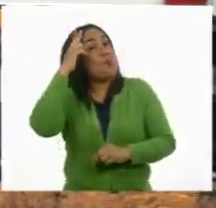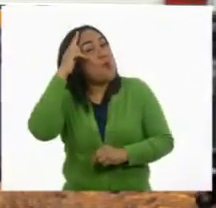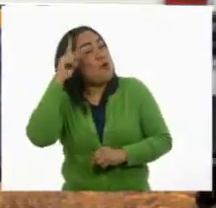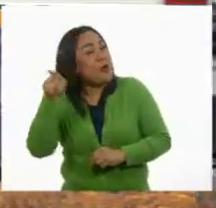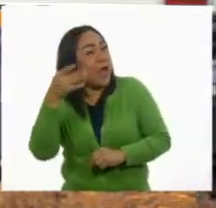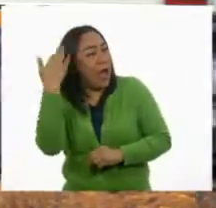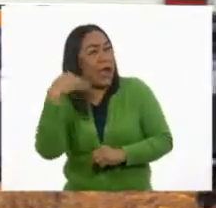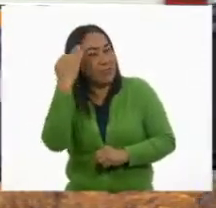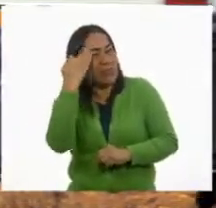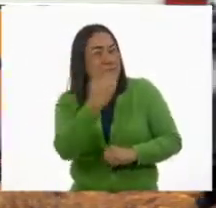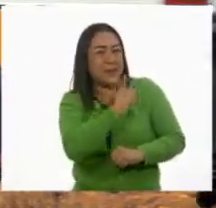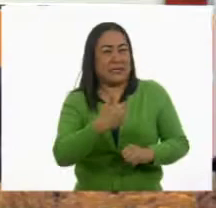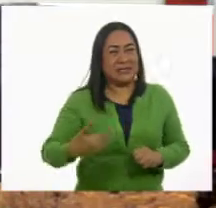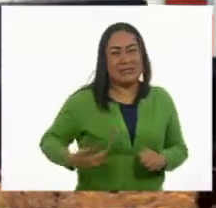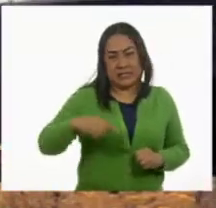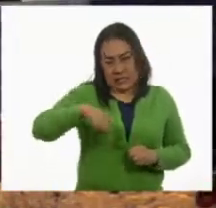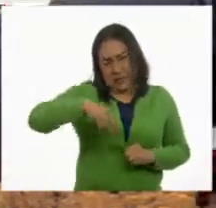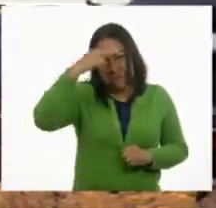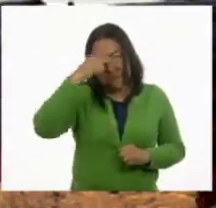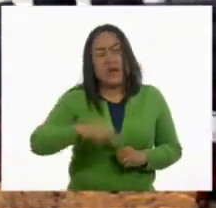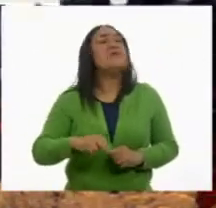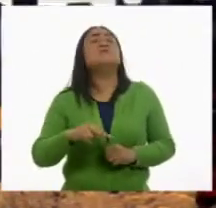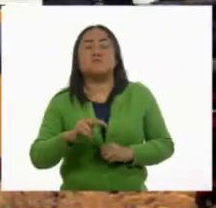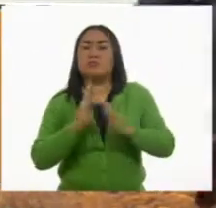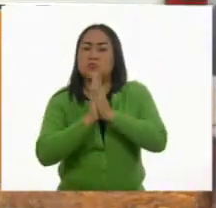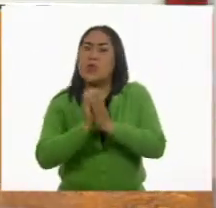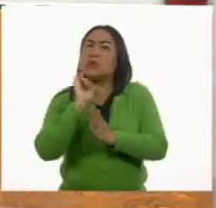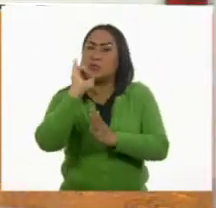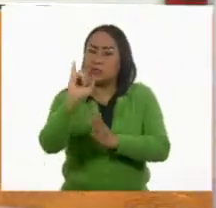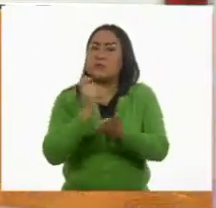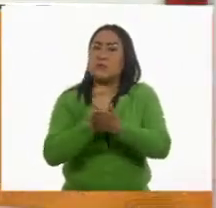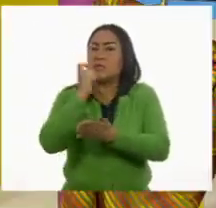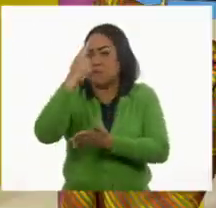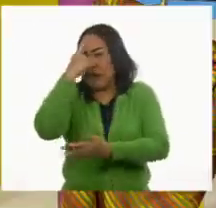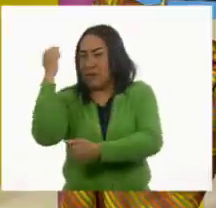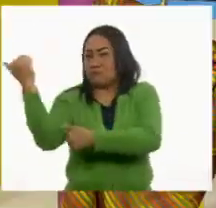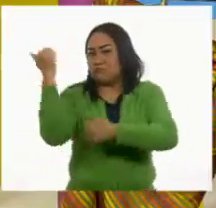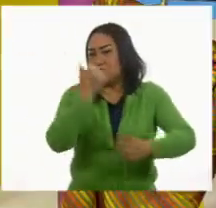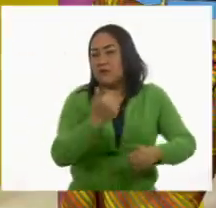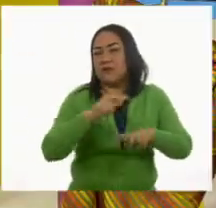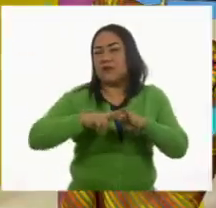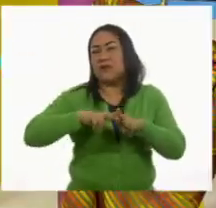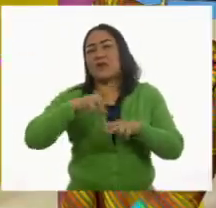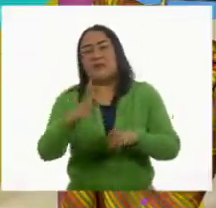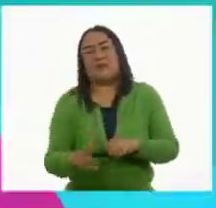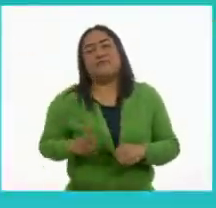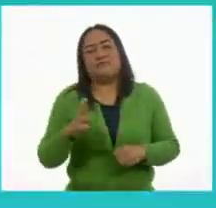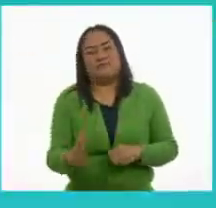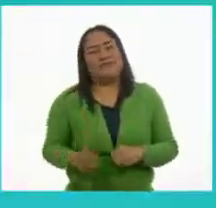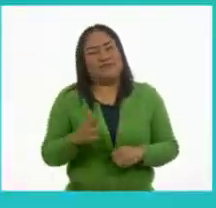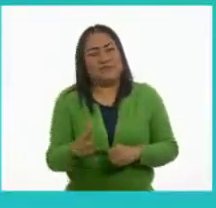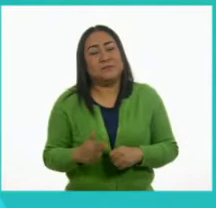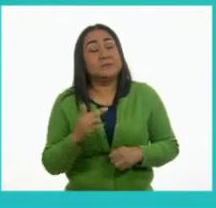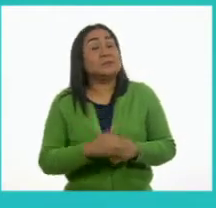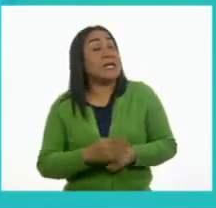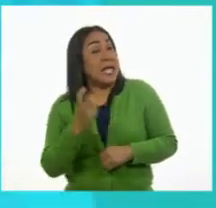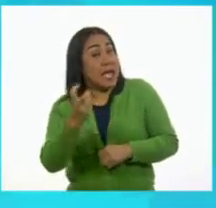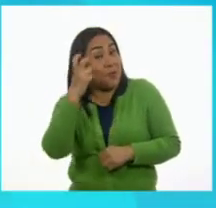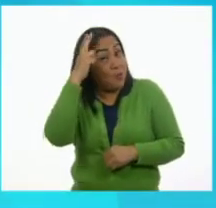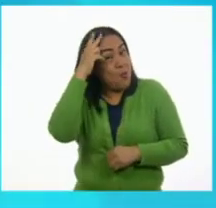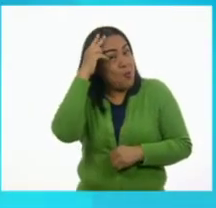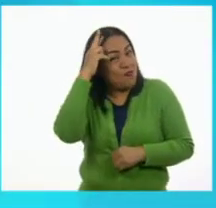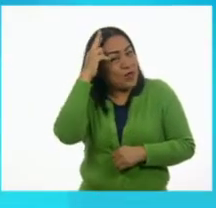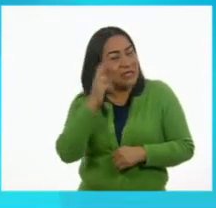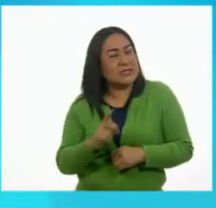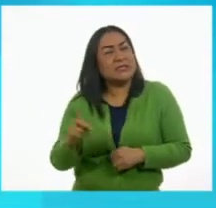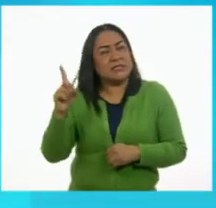que tuvimos en México, mandó construir muchos ferrocarriles. Porfirio Díaz fue un presidente que